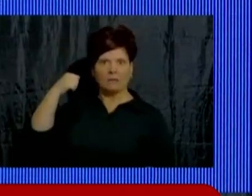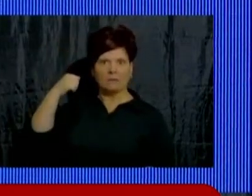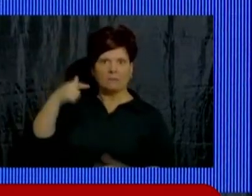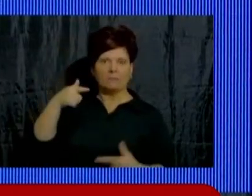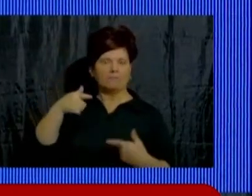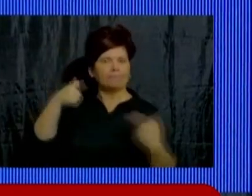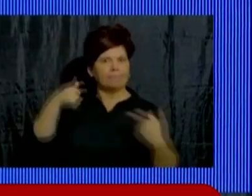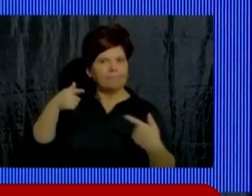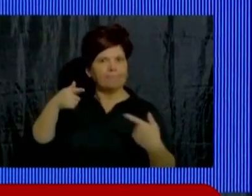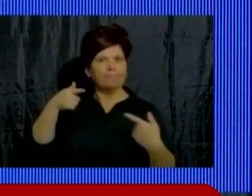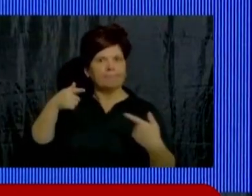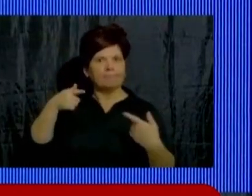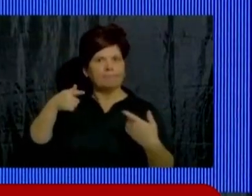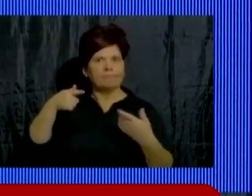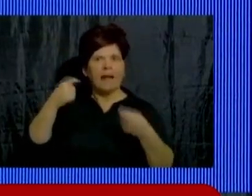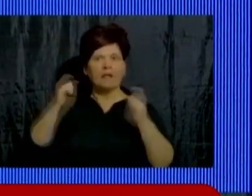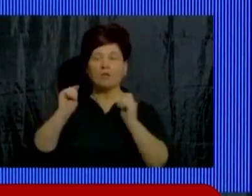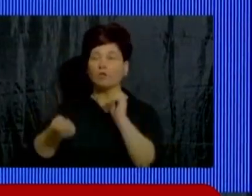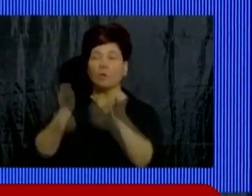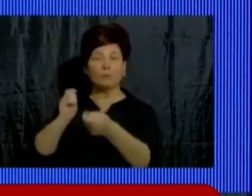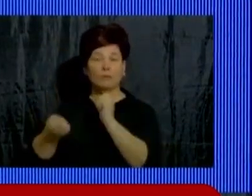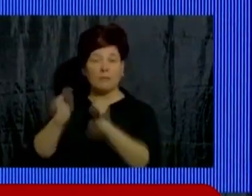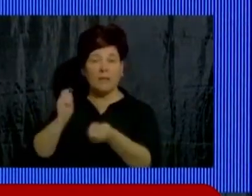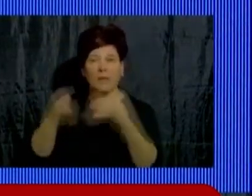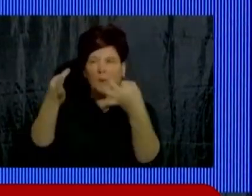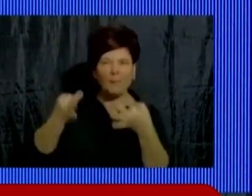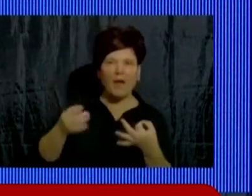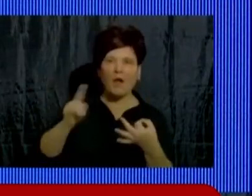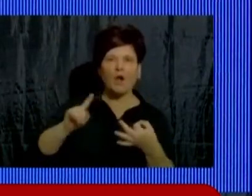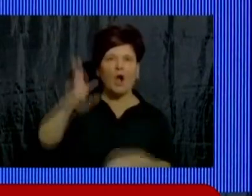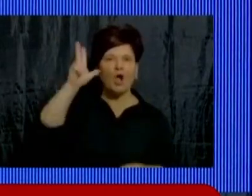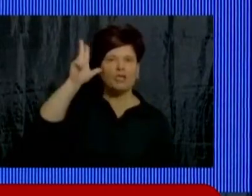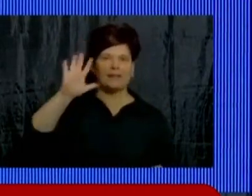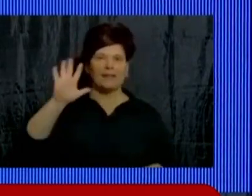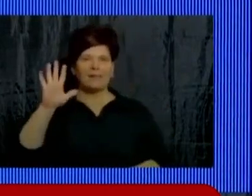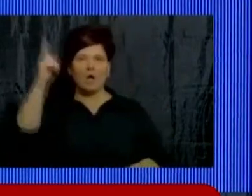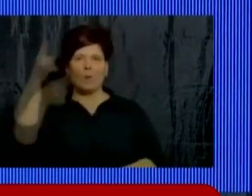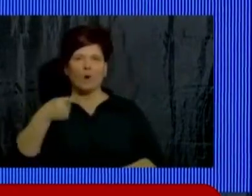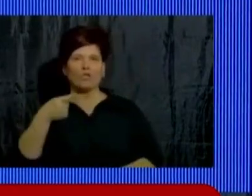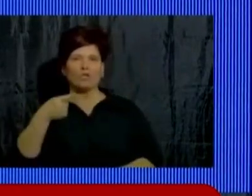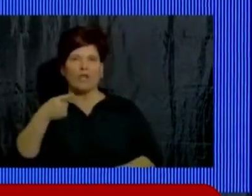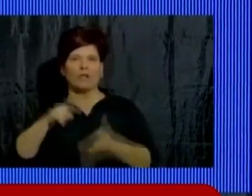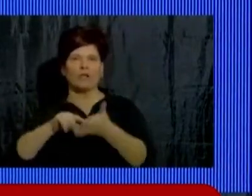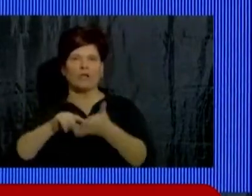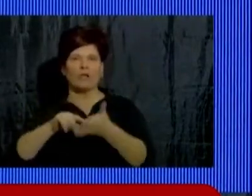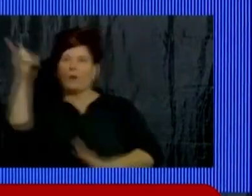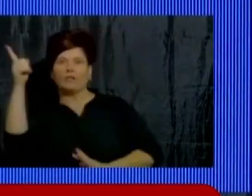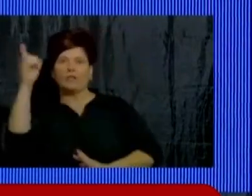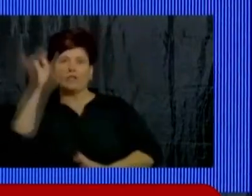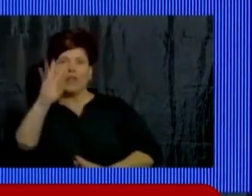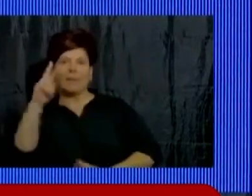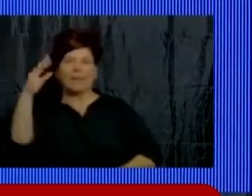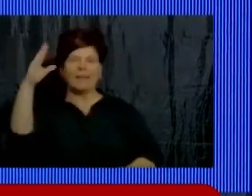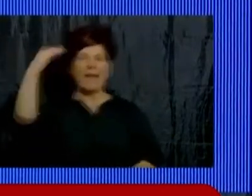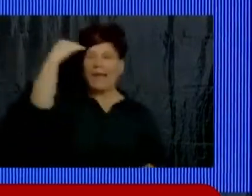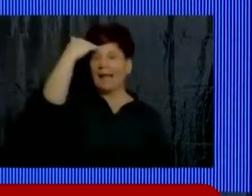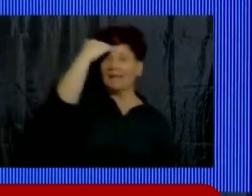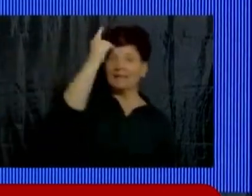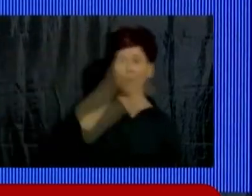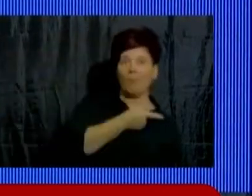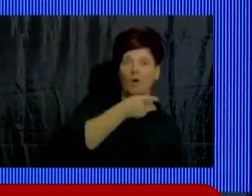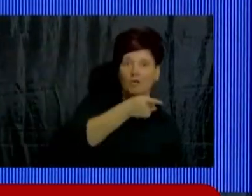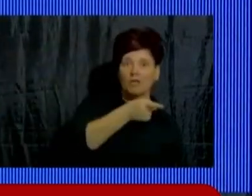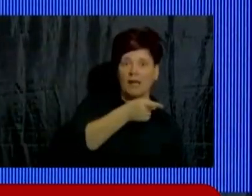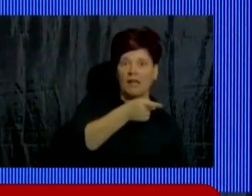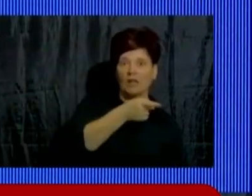de los subsidios fuera adecuada, y no del 85% para el área metropolitana y sólo el 15%, las obras, lo